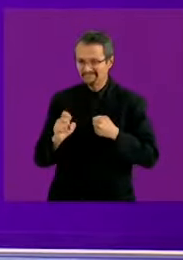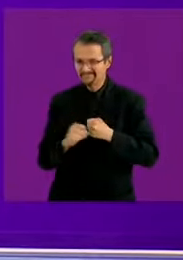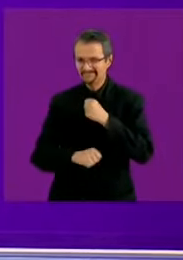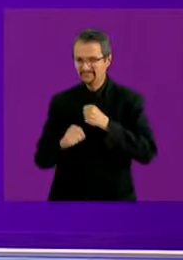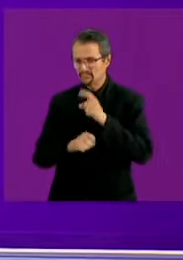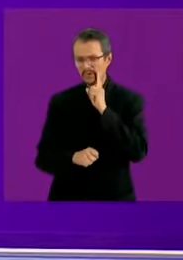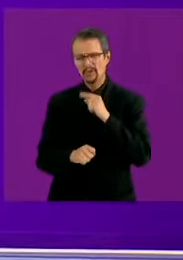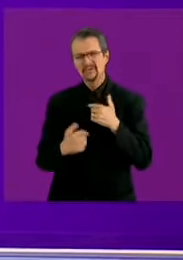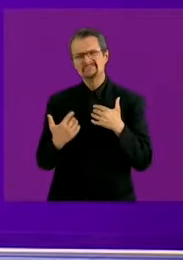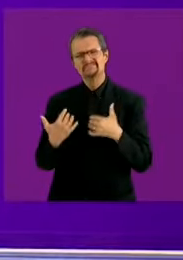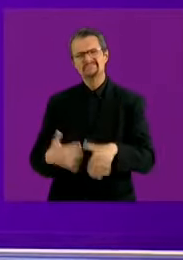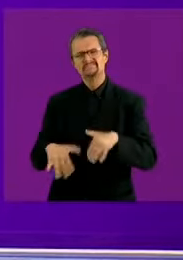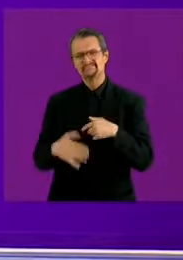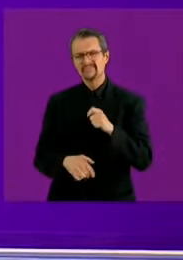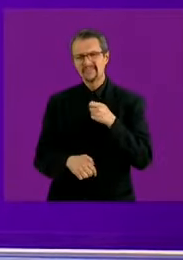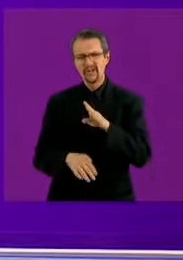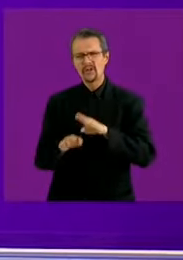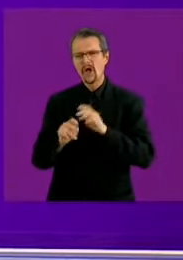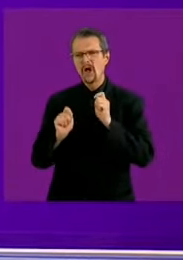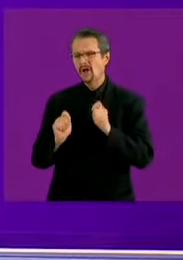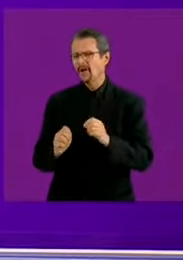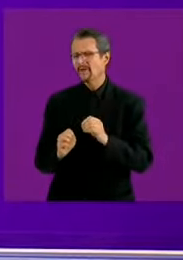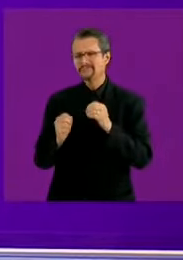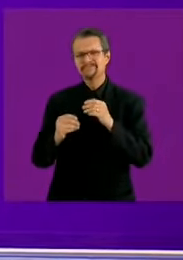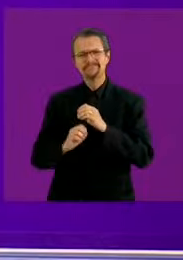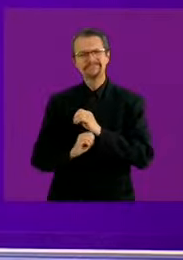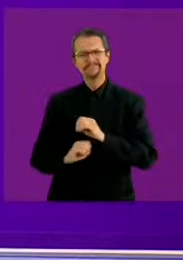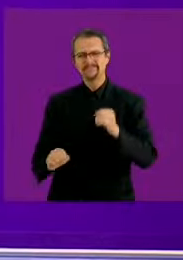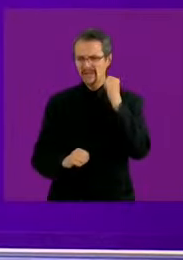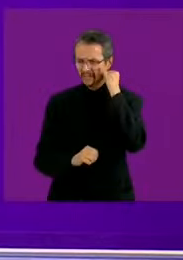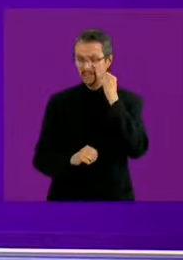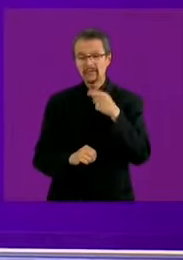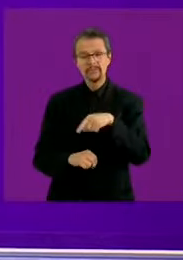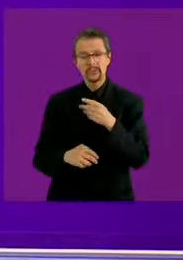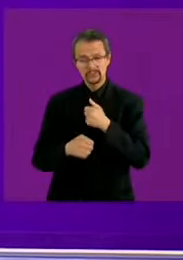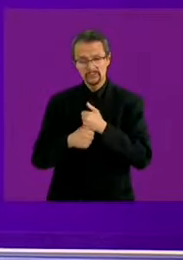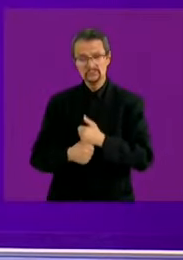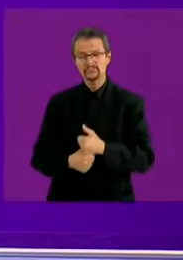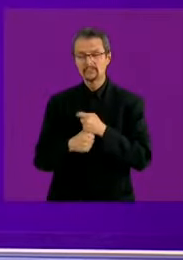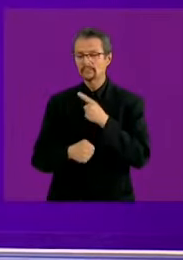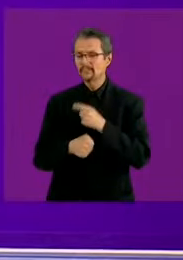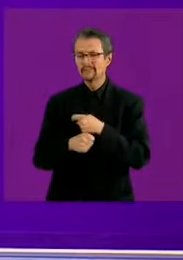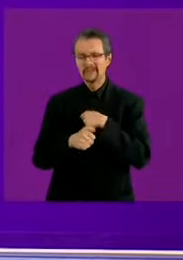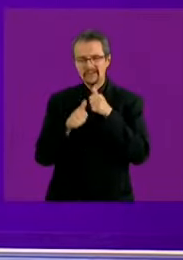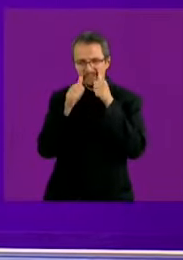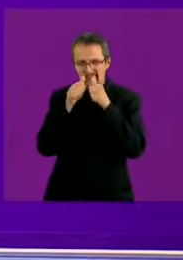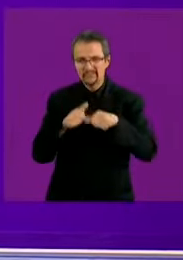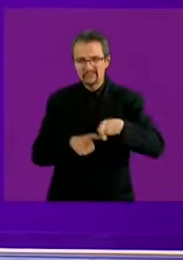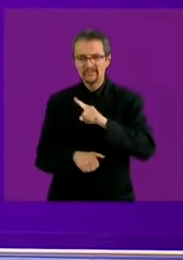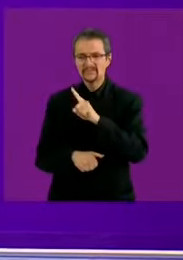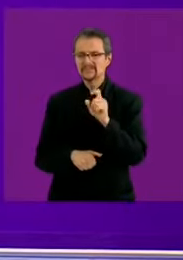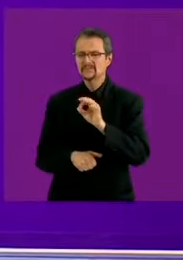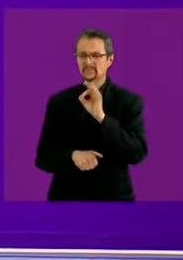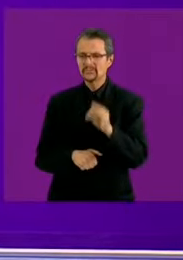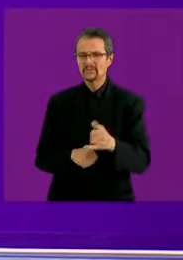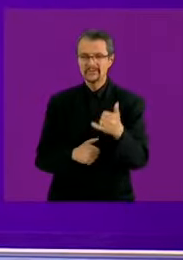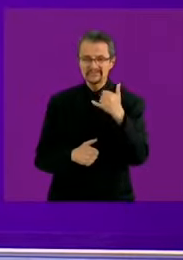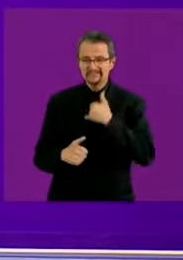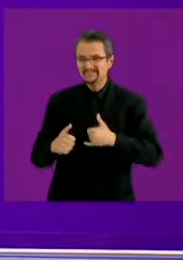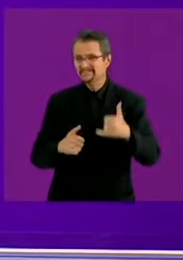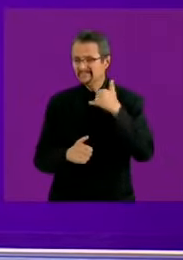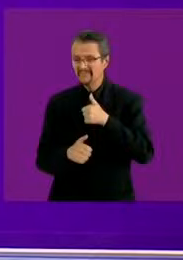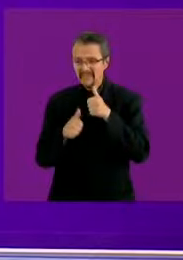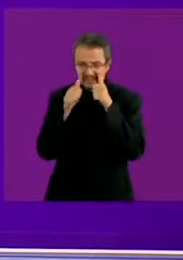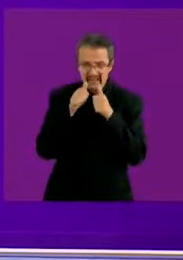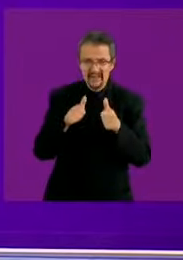en mi comunidad sufrían, por lo tanto lo primero que vamos a hacer es atender el 100% de las llamadas. Habrá recursos para todos los